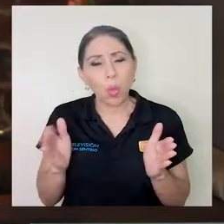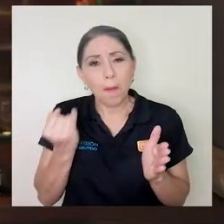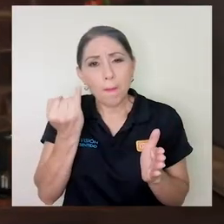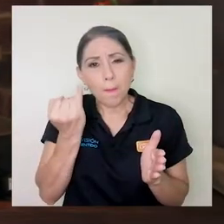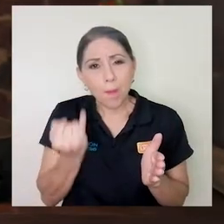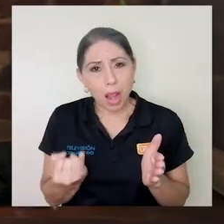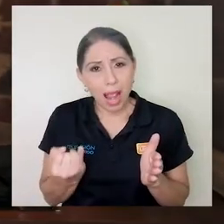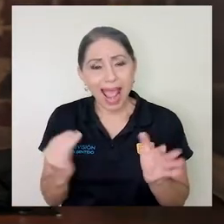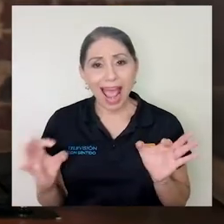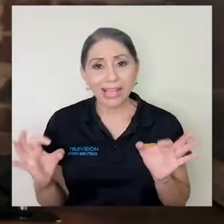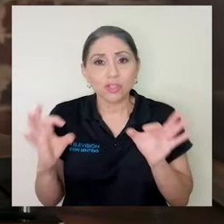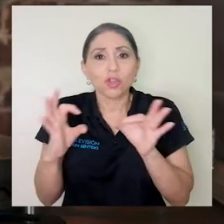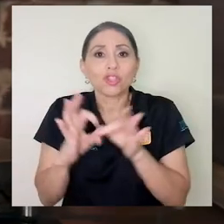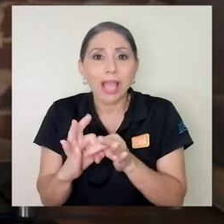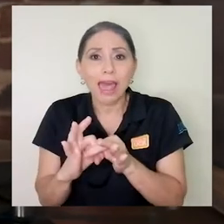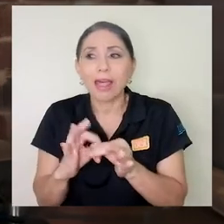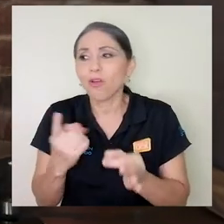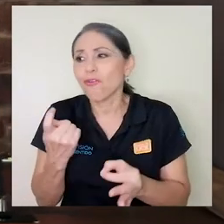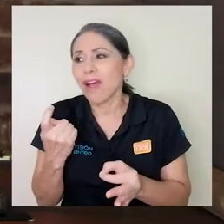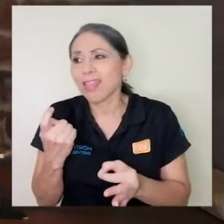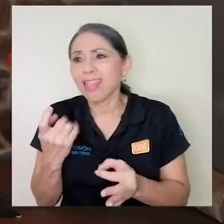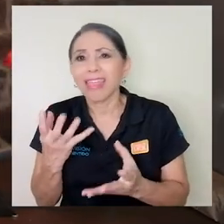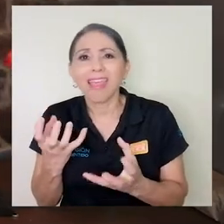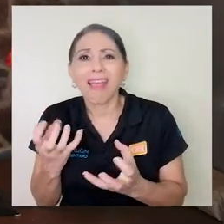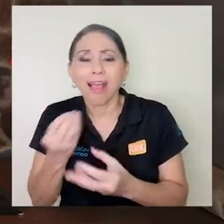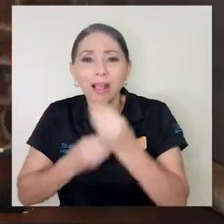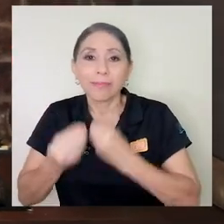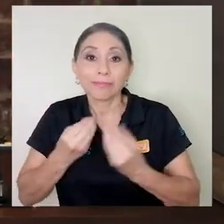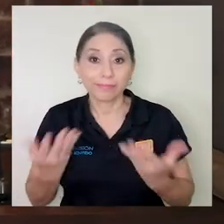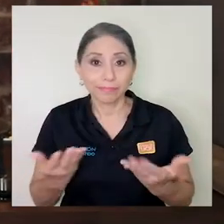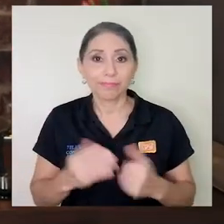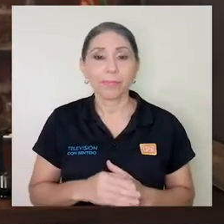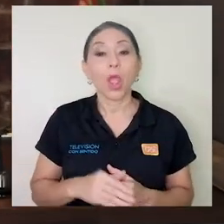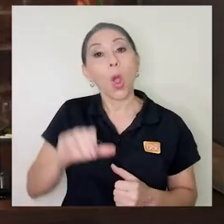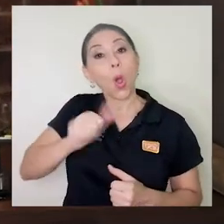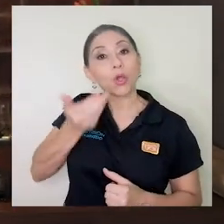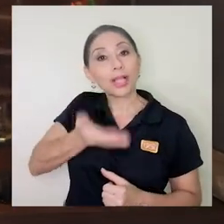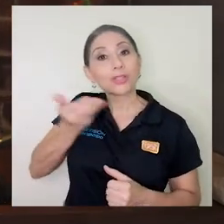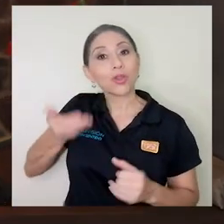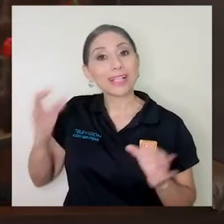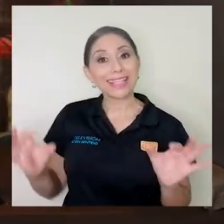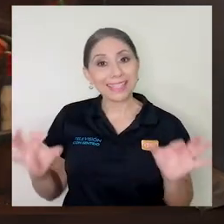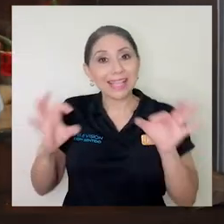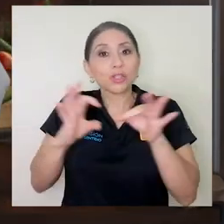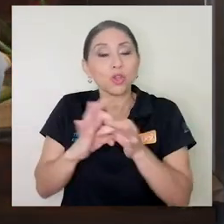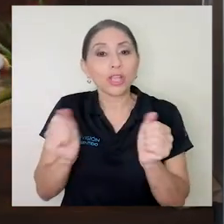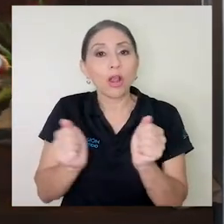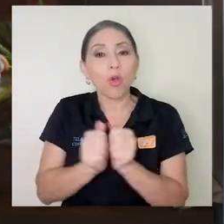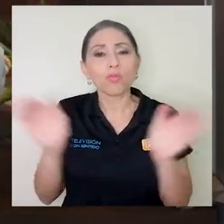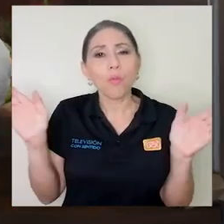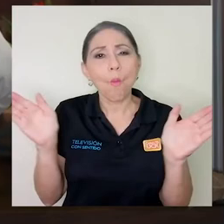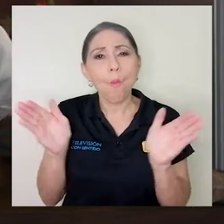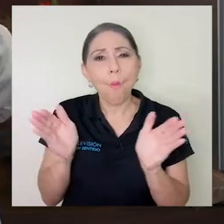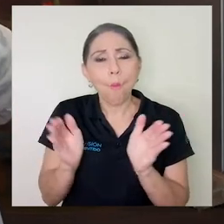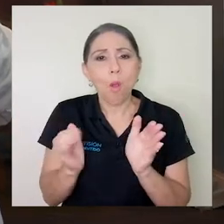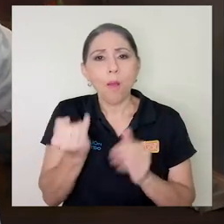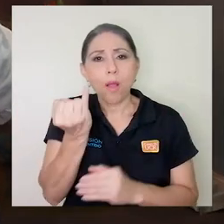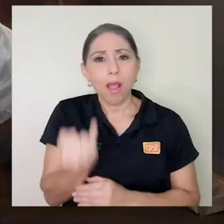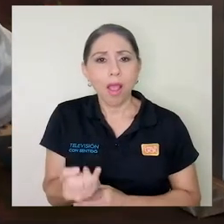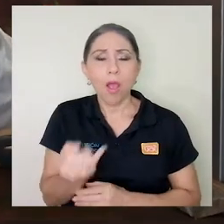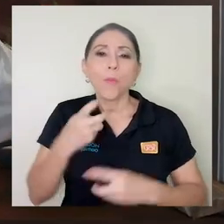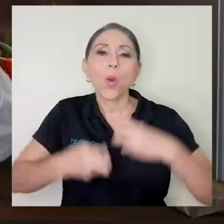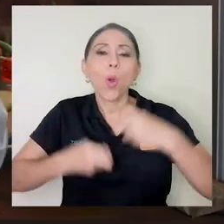asociada a pérdida de apetito. Otro de los factores asociados a la pérdida de peso son los